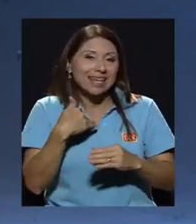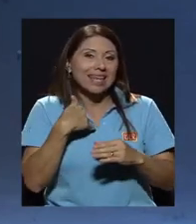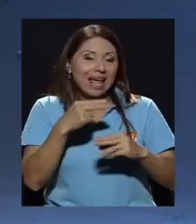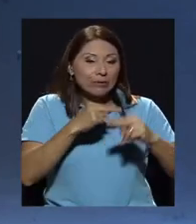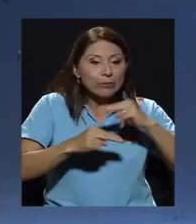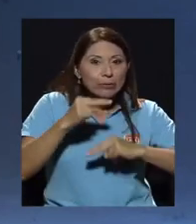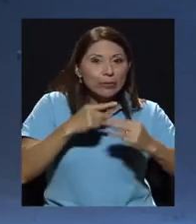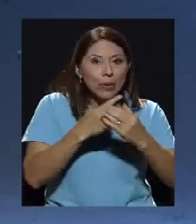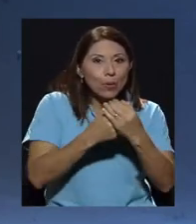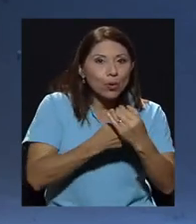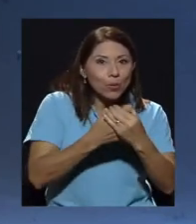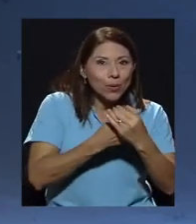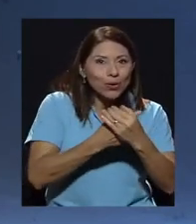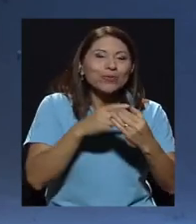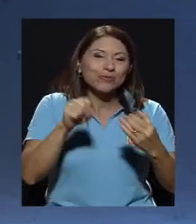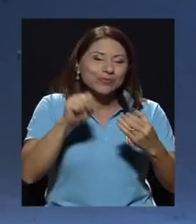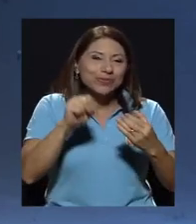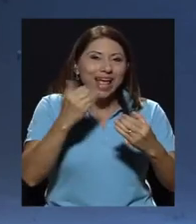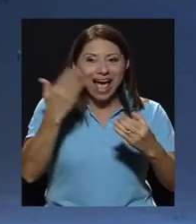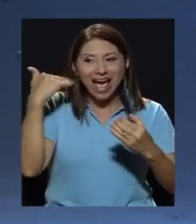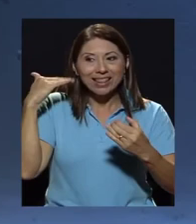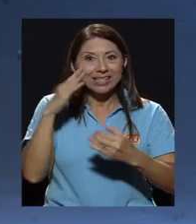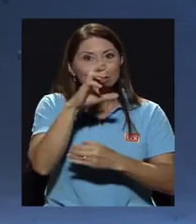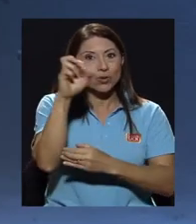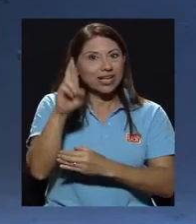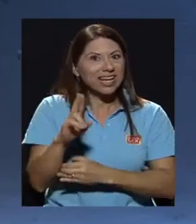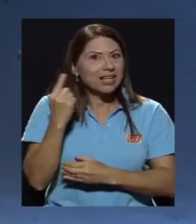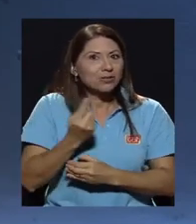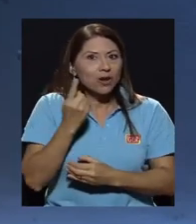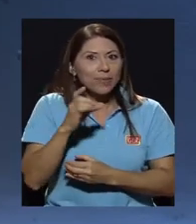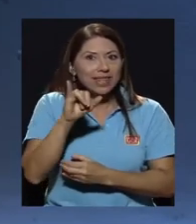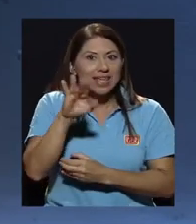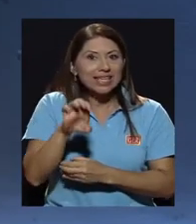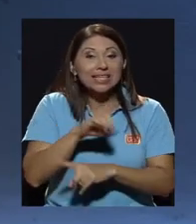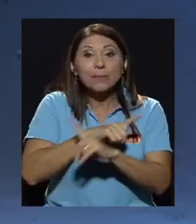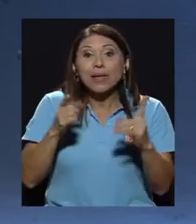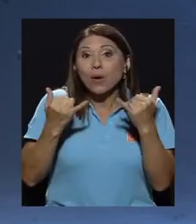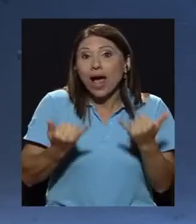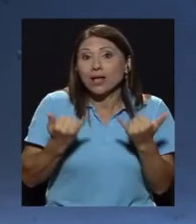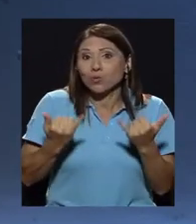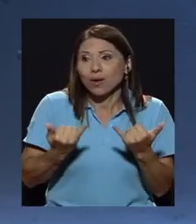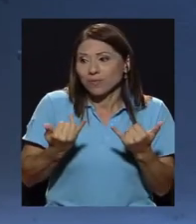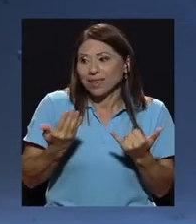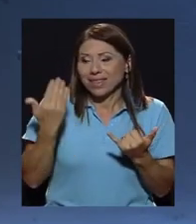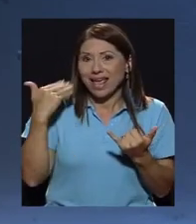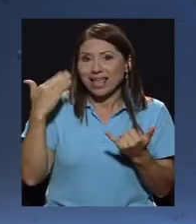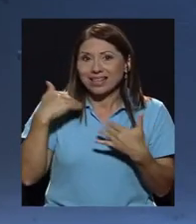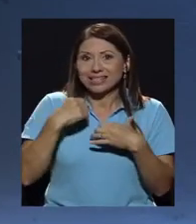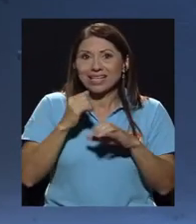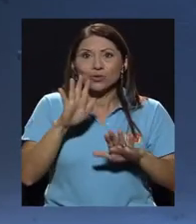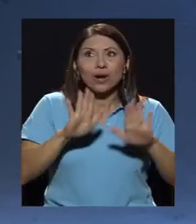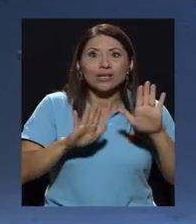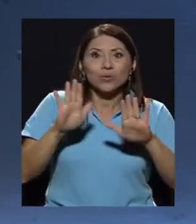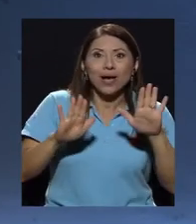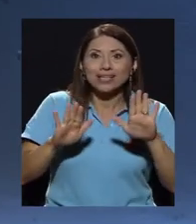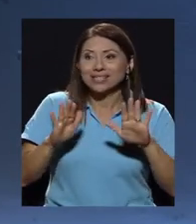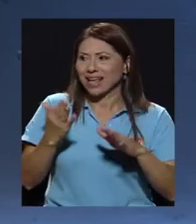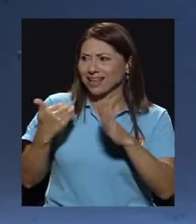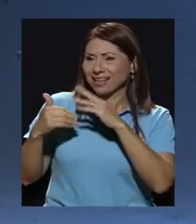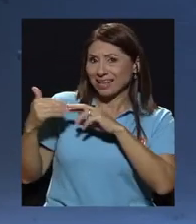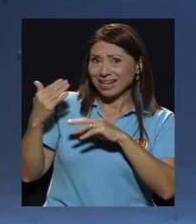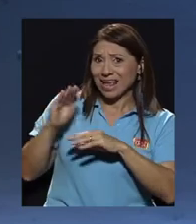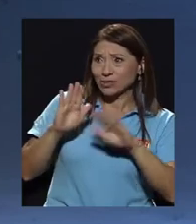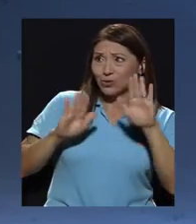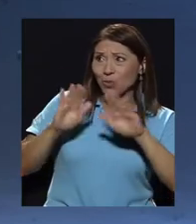sí porque en Costa Rica solo estaba el ICE sin embargo actualmente para ahora la subasta que se realizó bueno que la segunda subasta que se